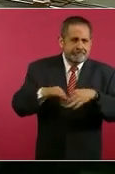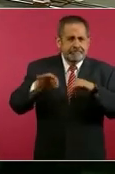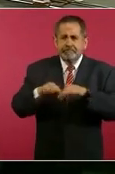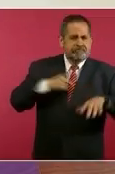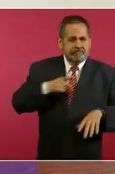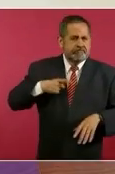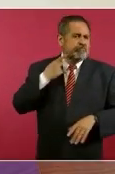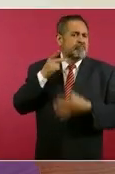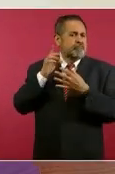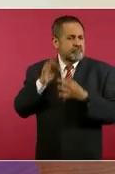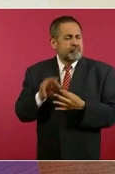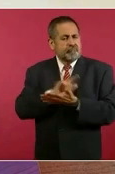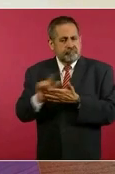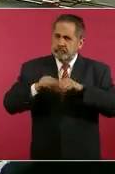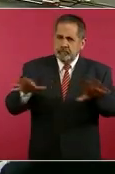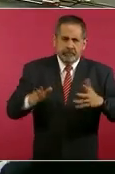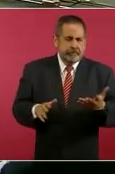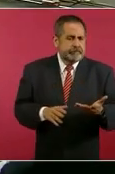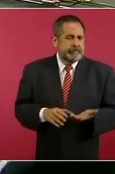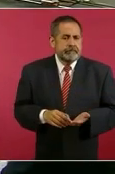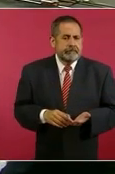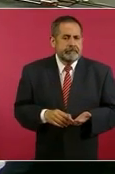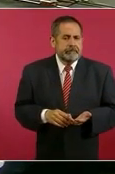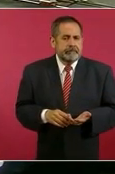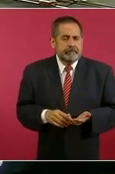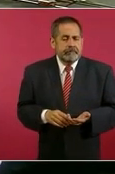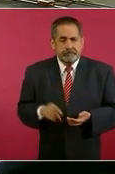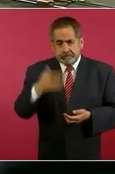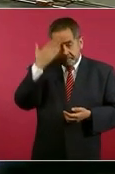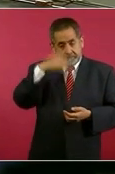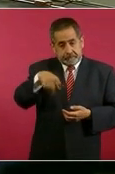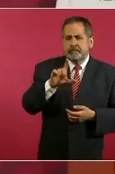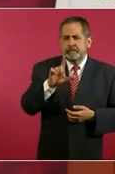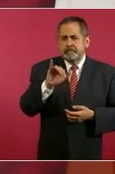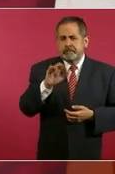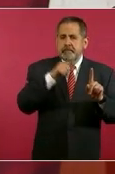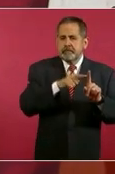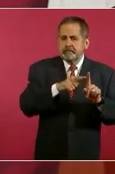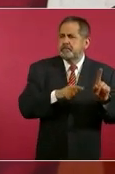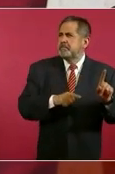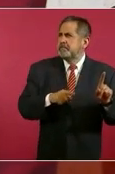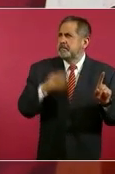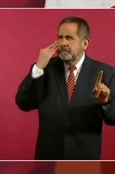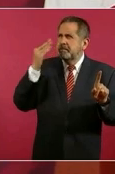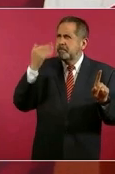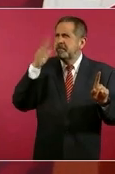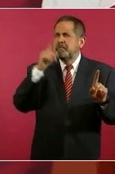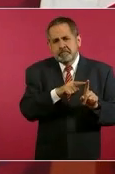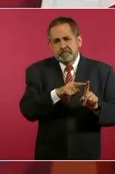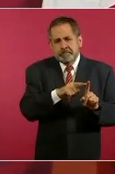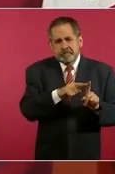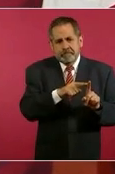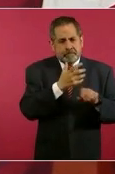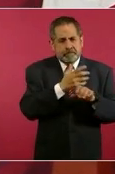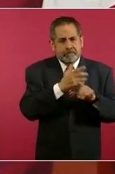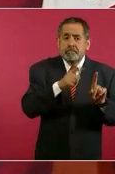político. Es un asunto de Estado. Ustedes saben que la señora Clinton, que era en ese entonces, o había estado.